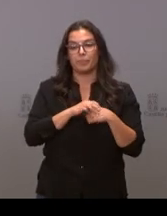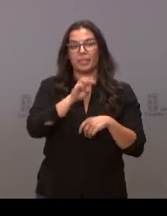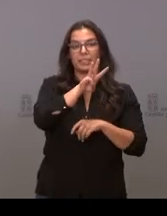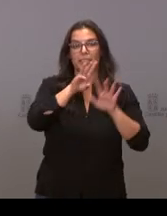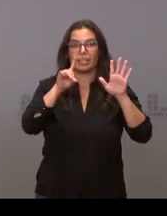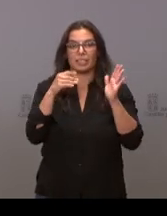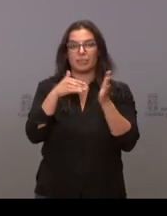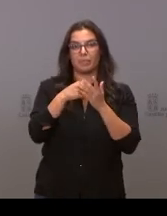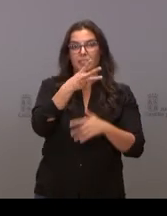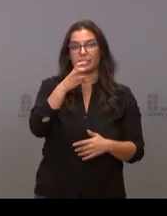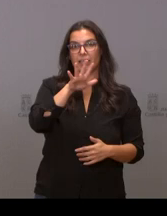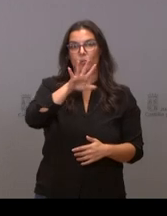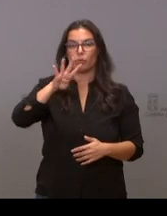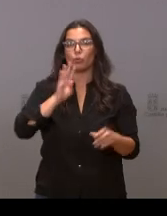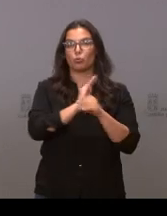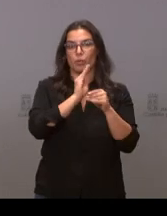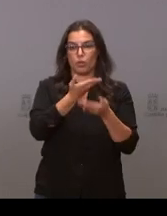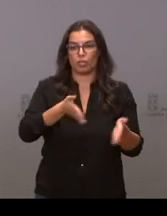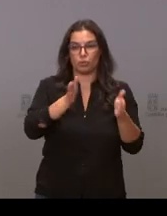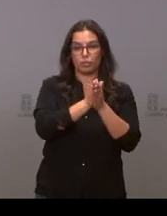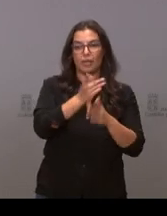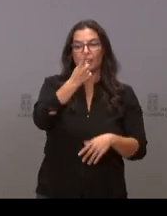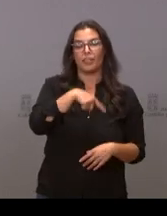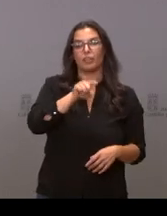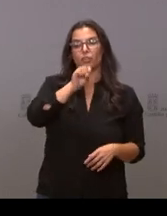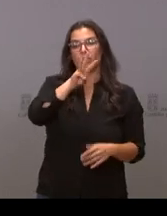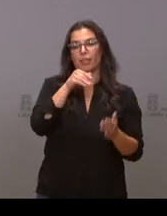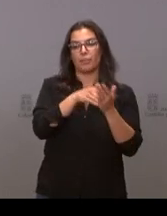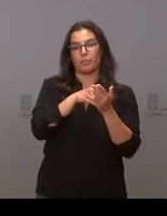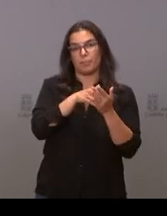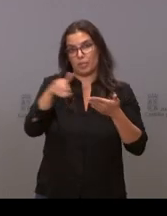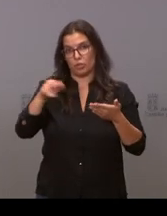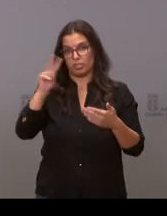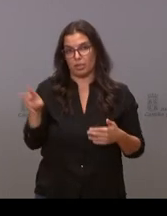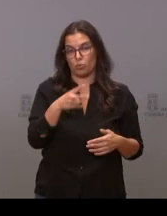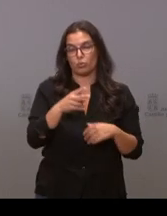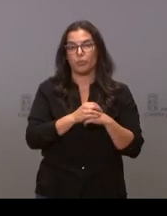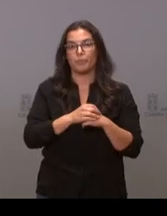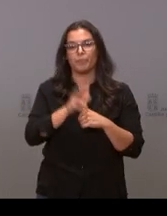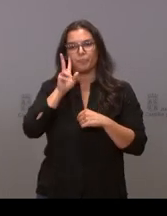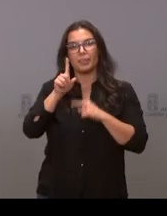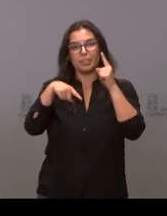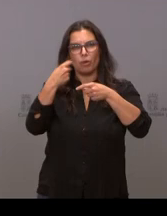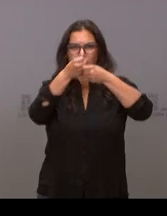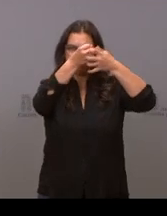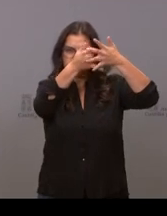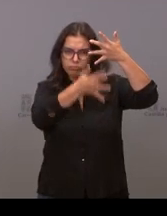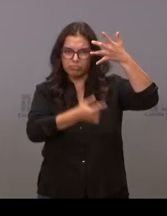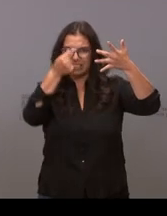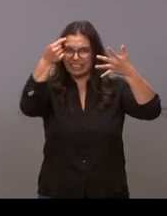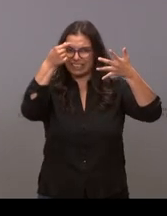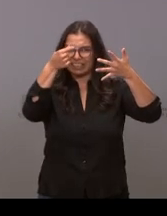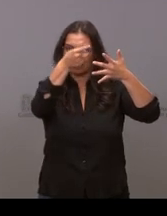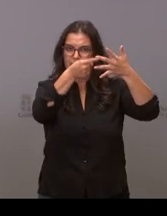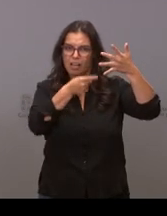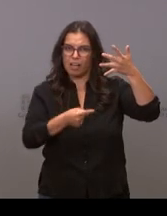.354 subvenciones, un importe de 113 millones de euros. Aparecen desglosadas por